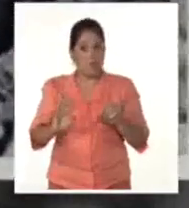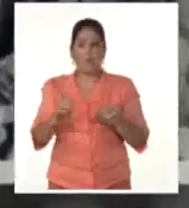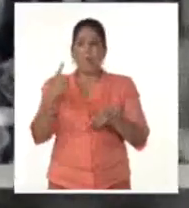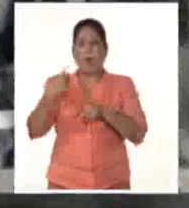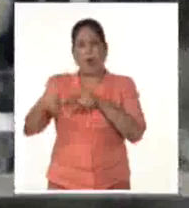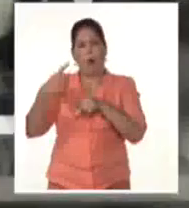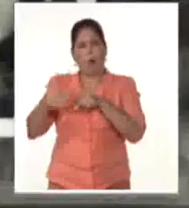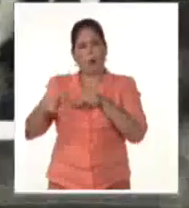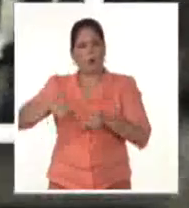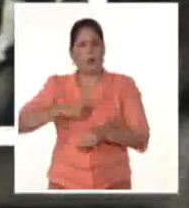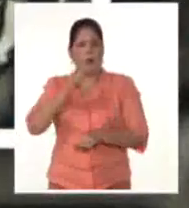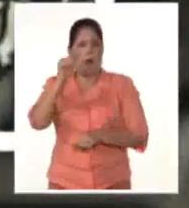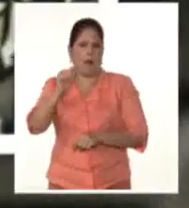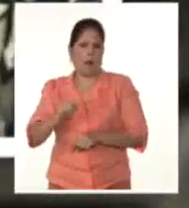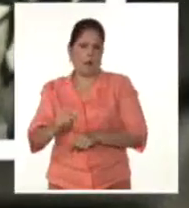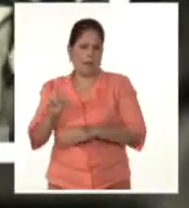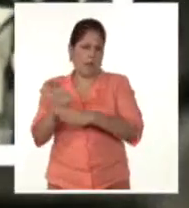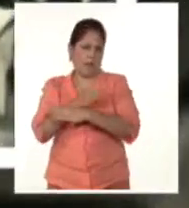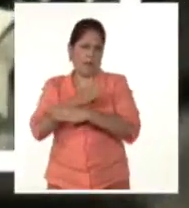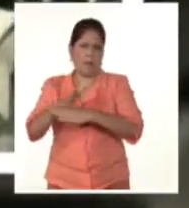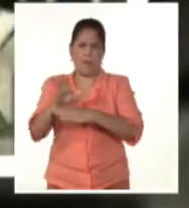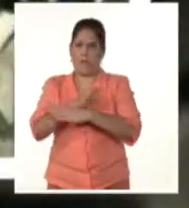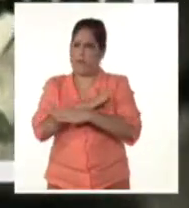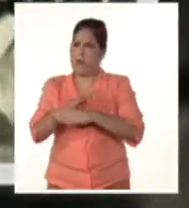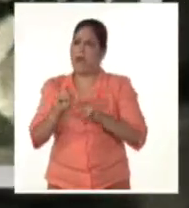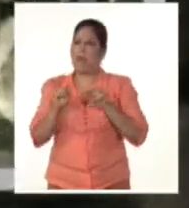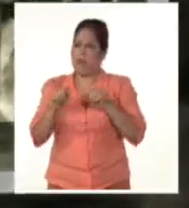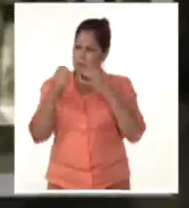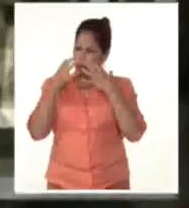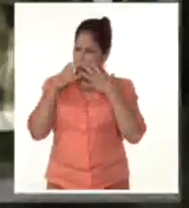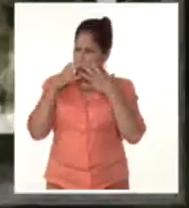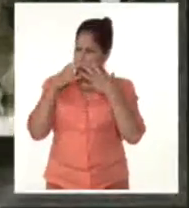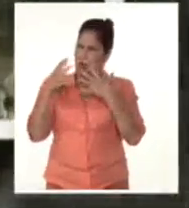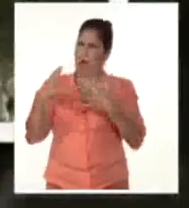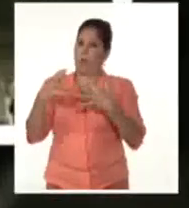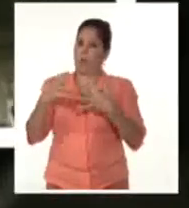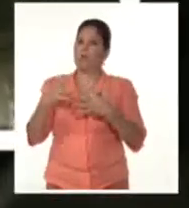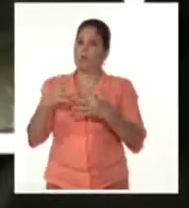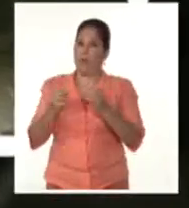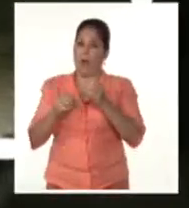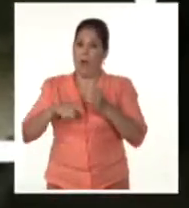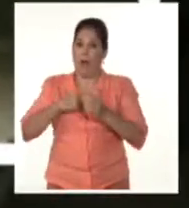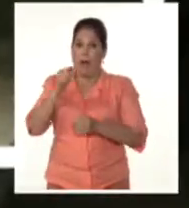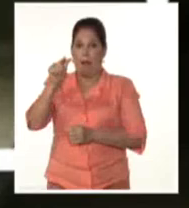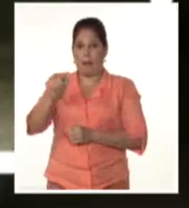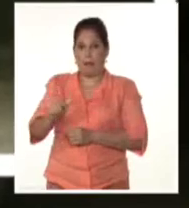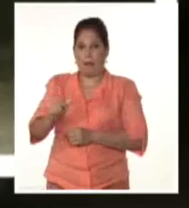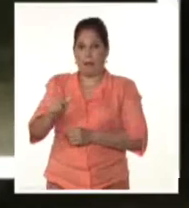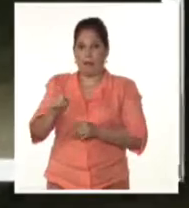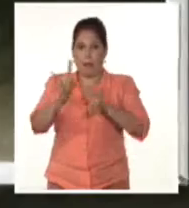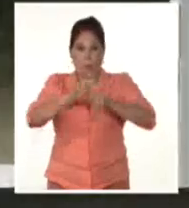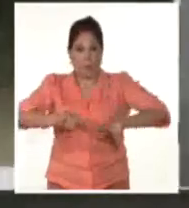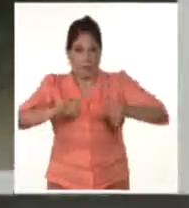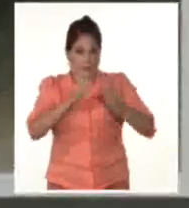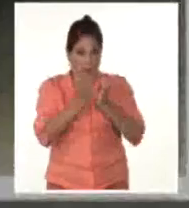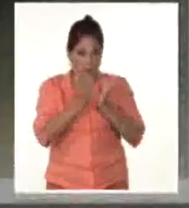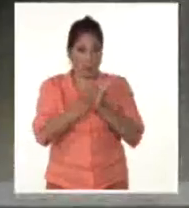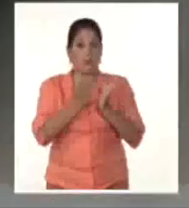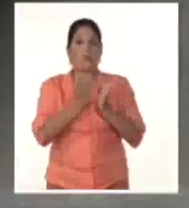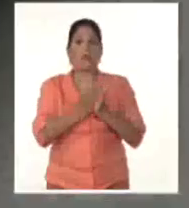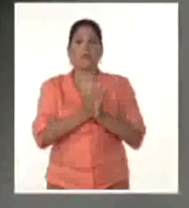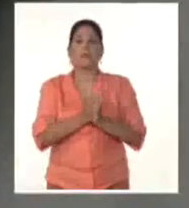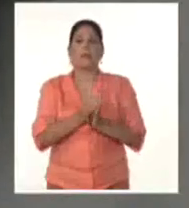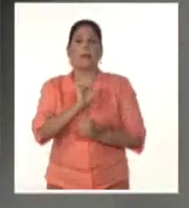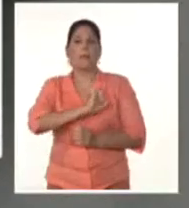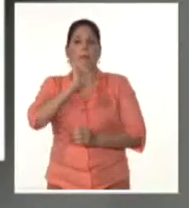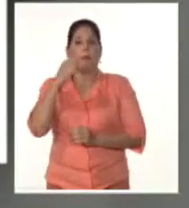otros artistas, Elinda Núñez, Sergio Corrieri, Raquel y Vicente Revuelta, de Aramis Delgado, el más reciente Premio